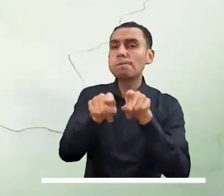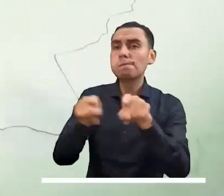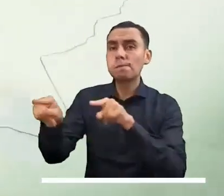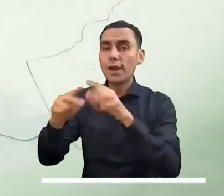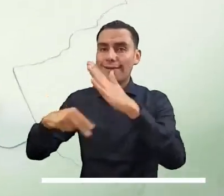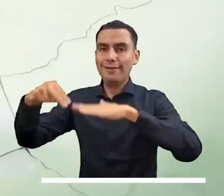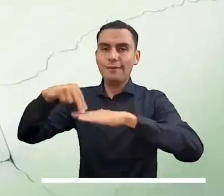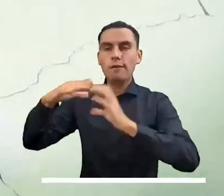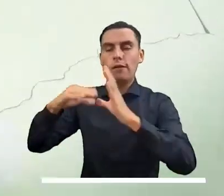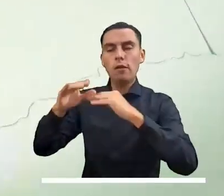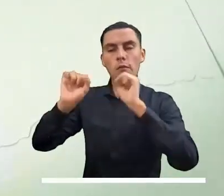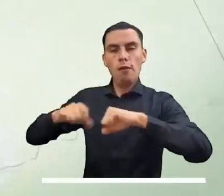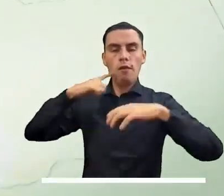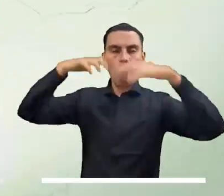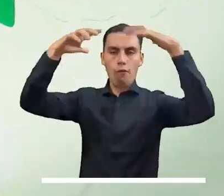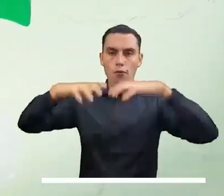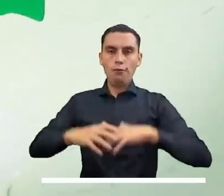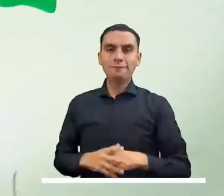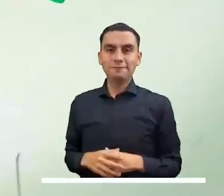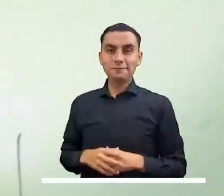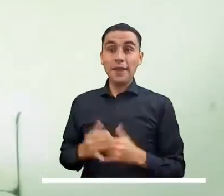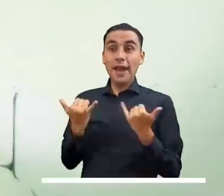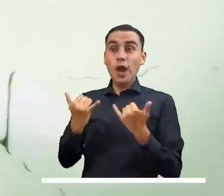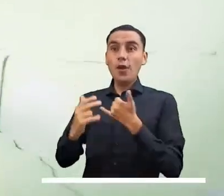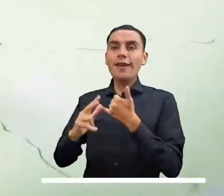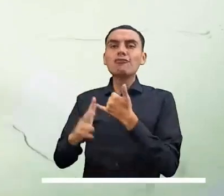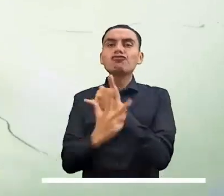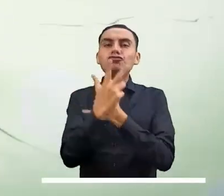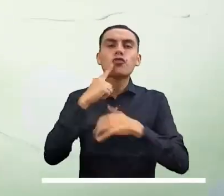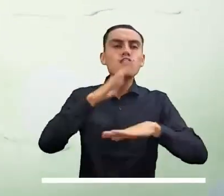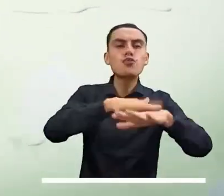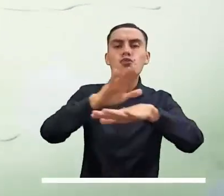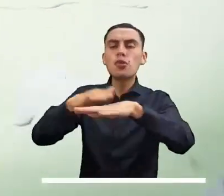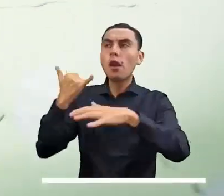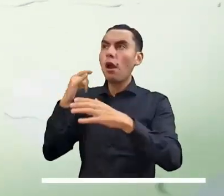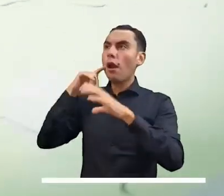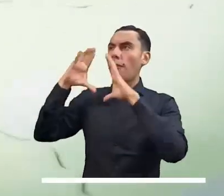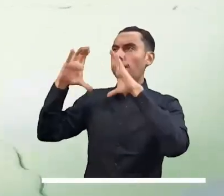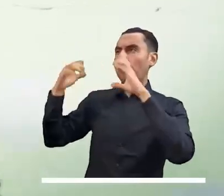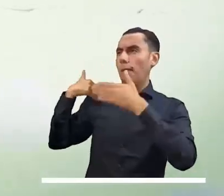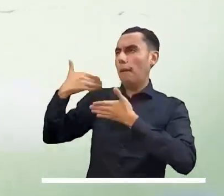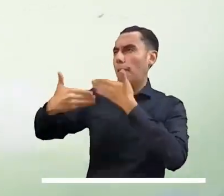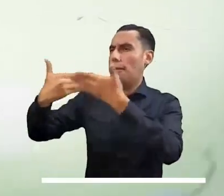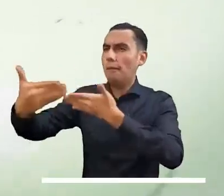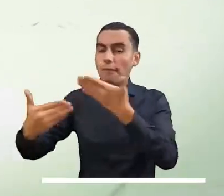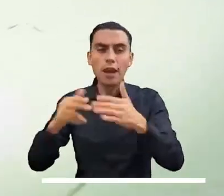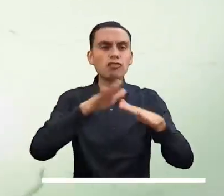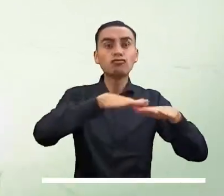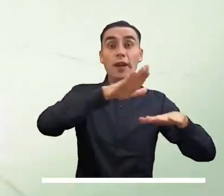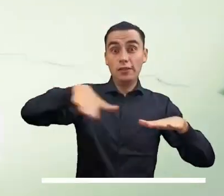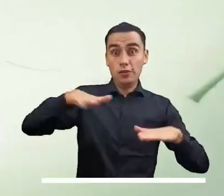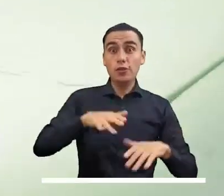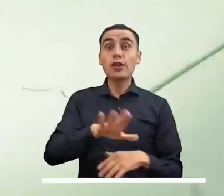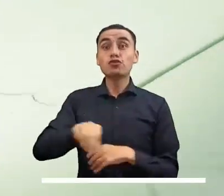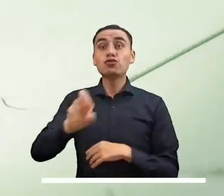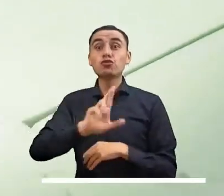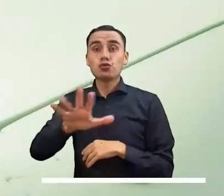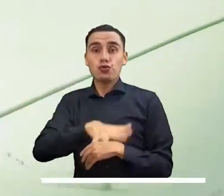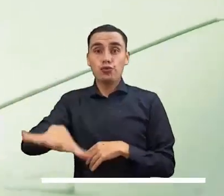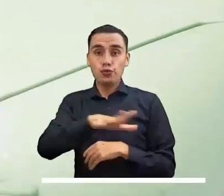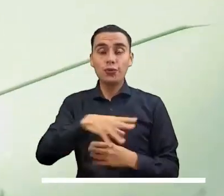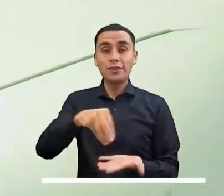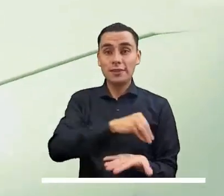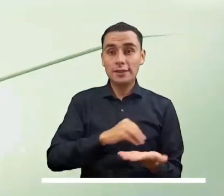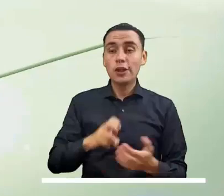en el centro de Nariño. Nubes cargadas de agua se podrían observar en sectores de Antioquia, Santander, Eje Cafetero,